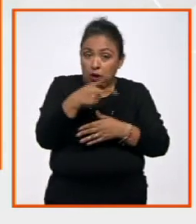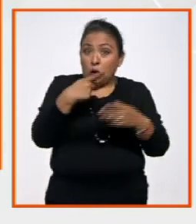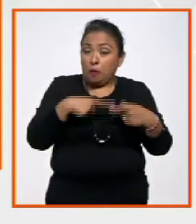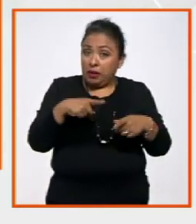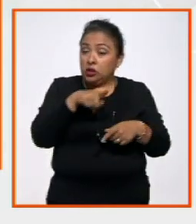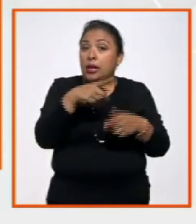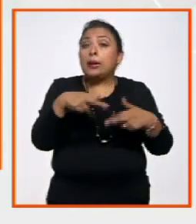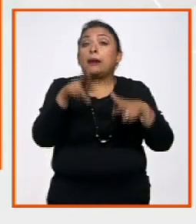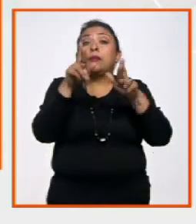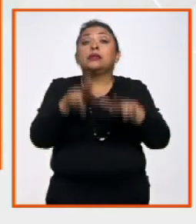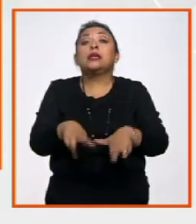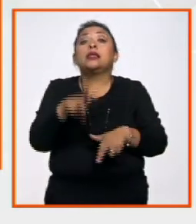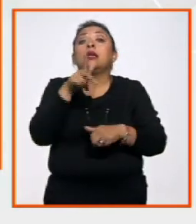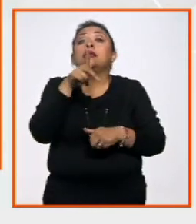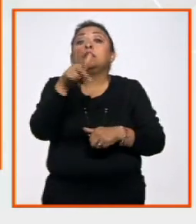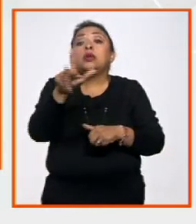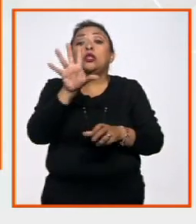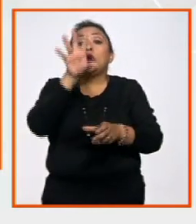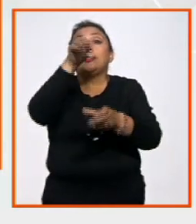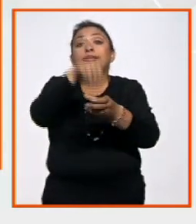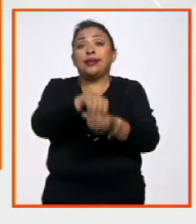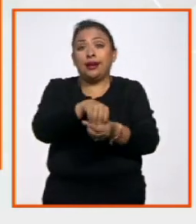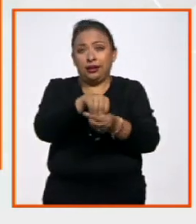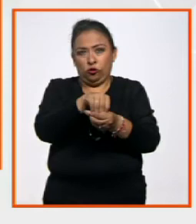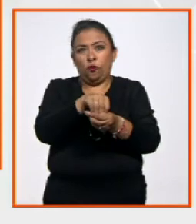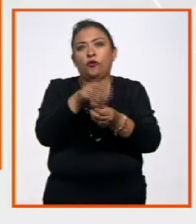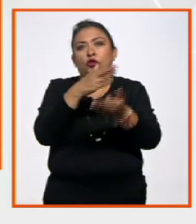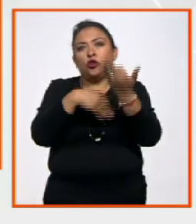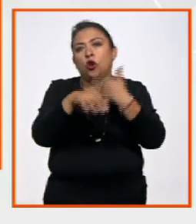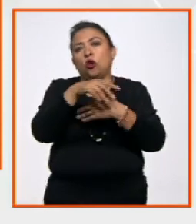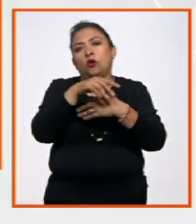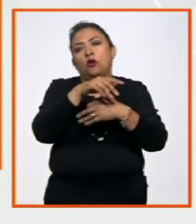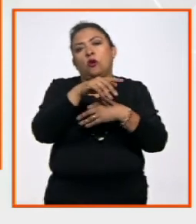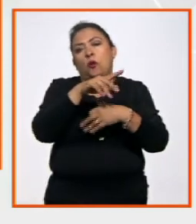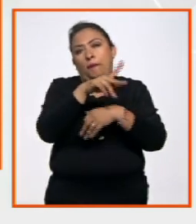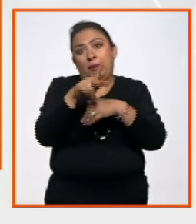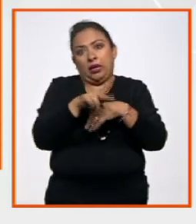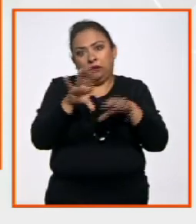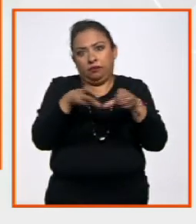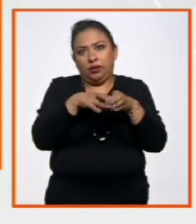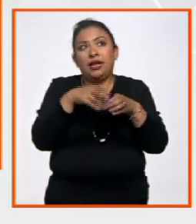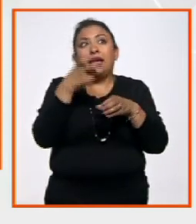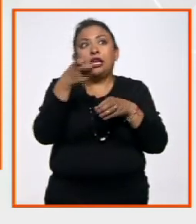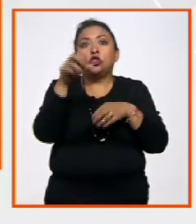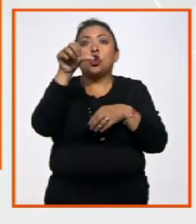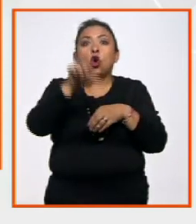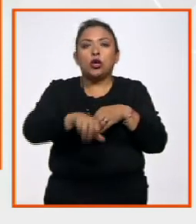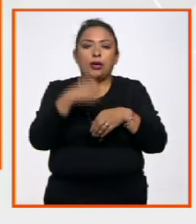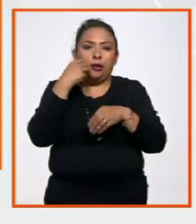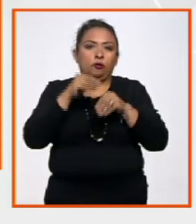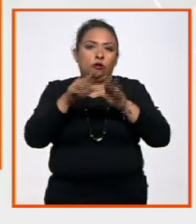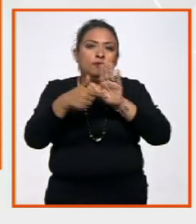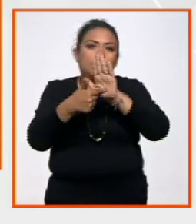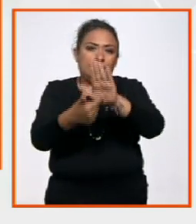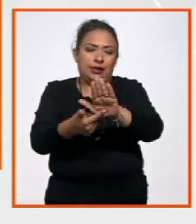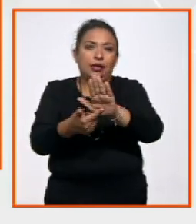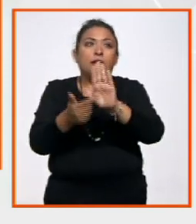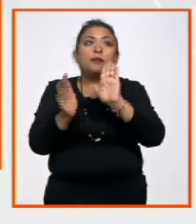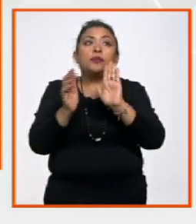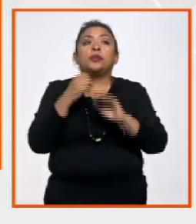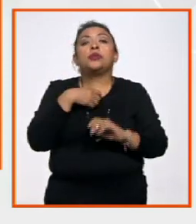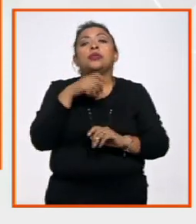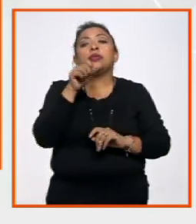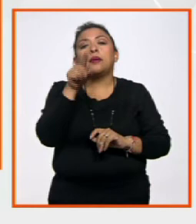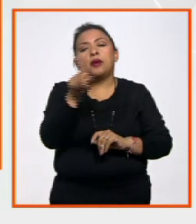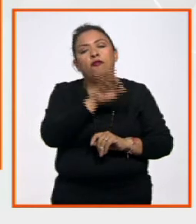el espíritu de integración de toda una región. Esto es lo que hoy queremos presentar a ustedes y